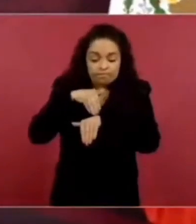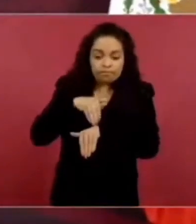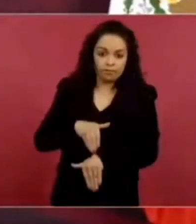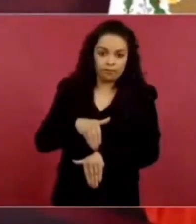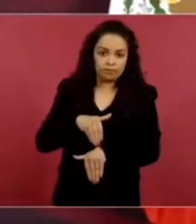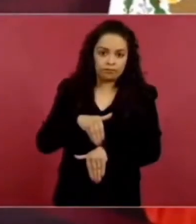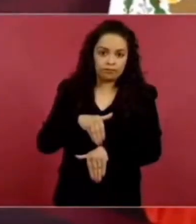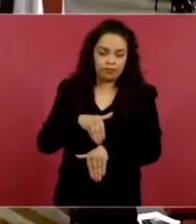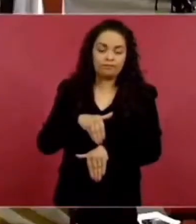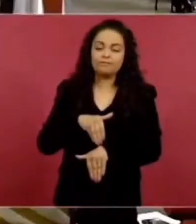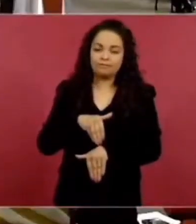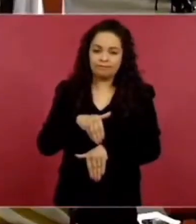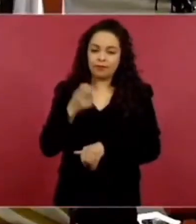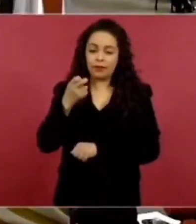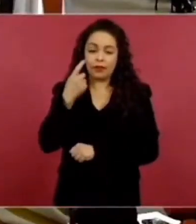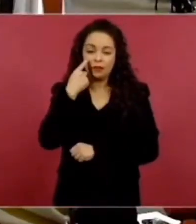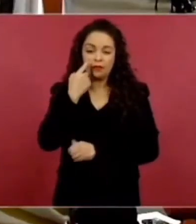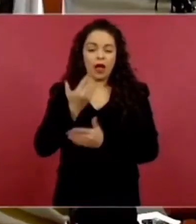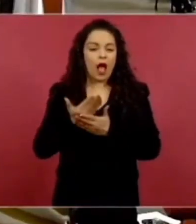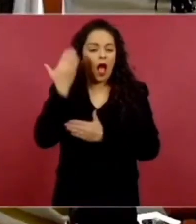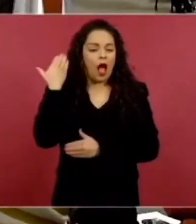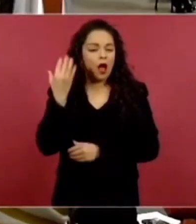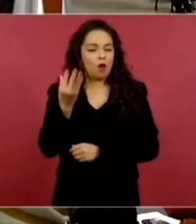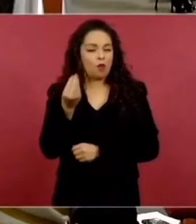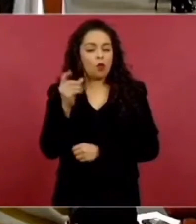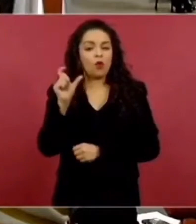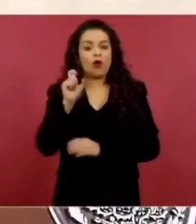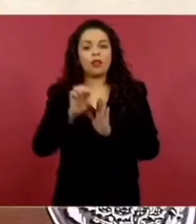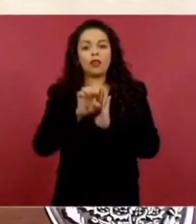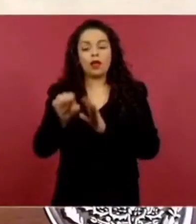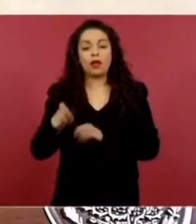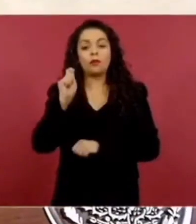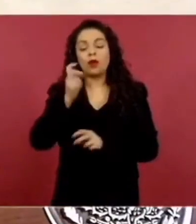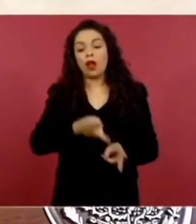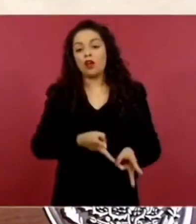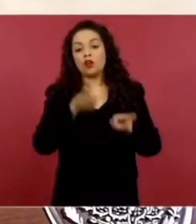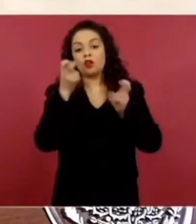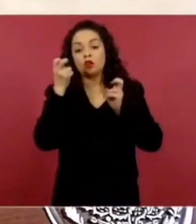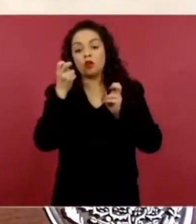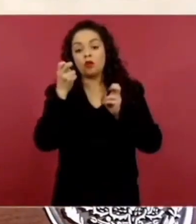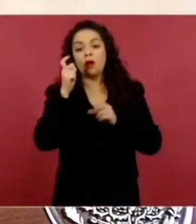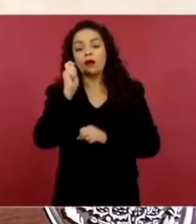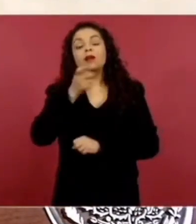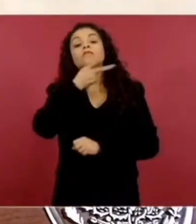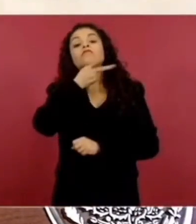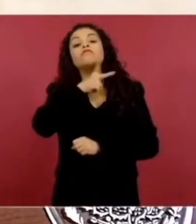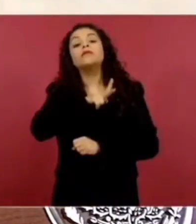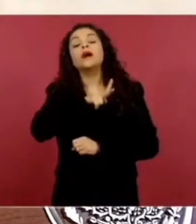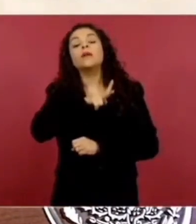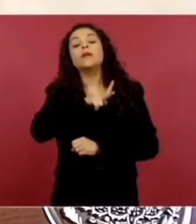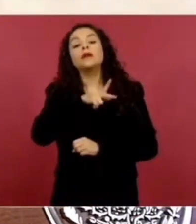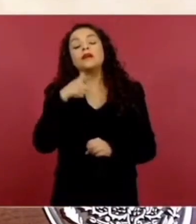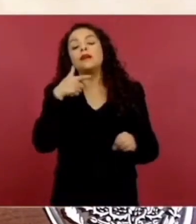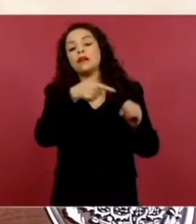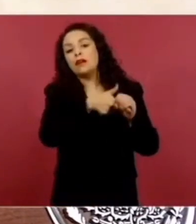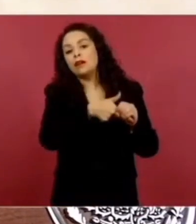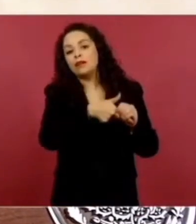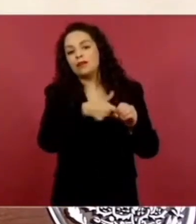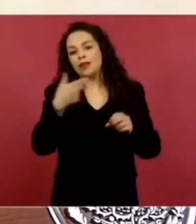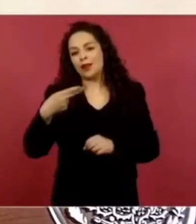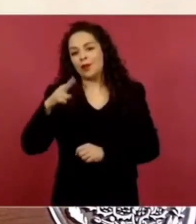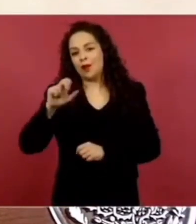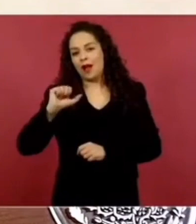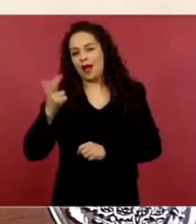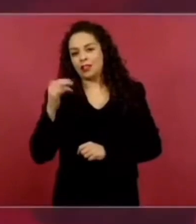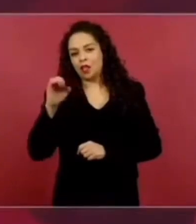esto pasaba mucho con el robo de los combustibles huachicol se